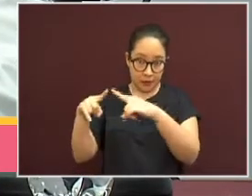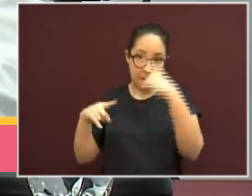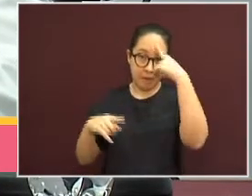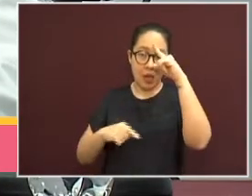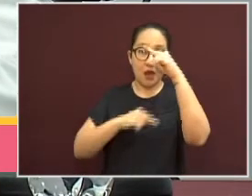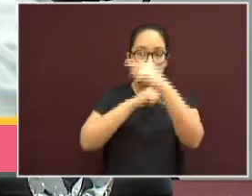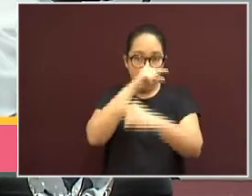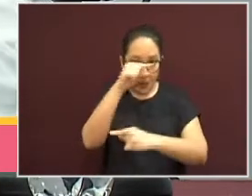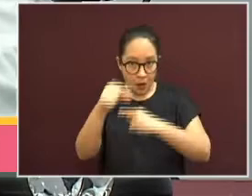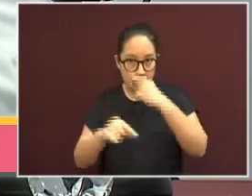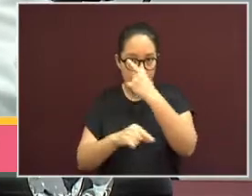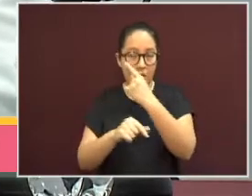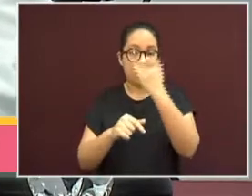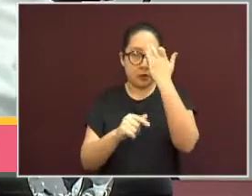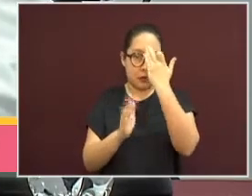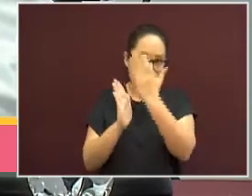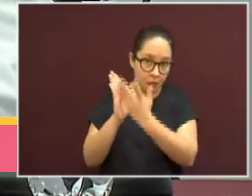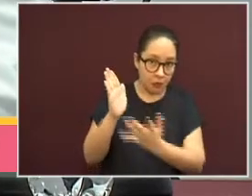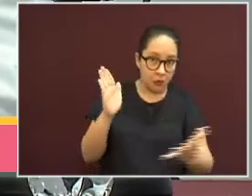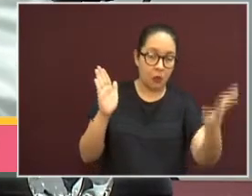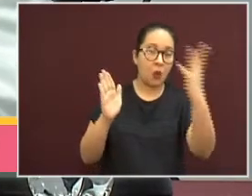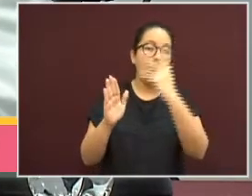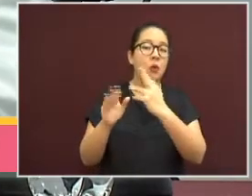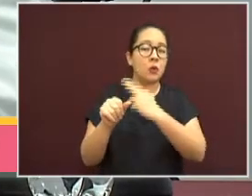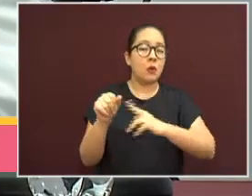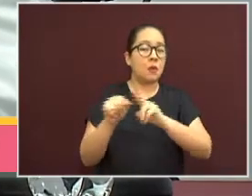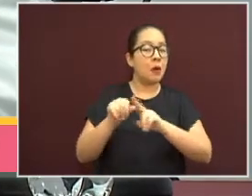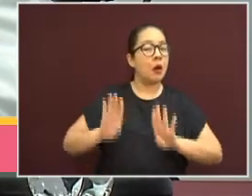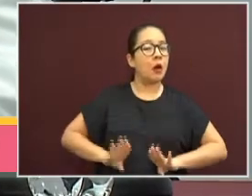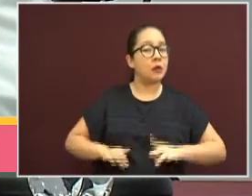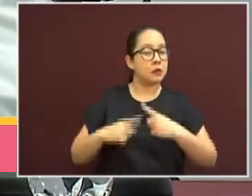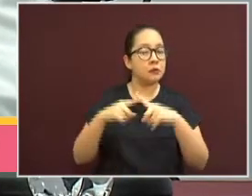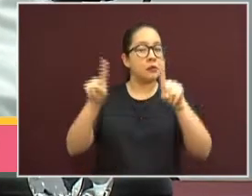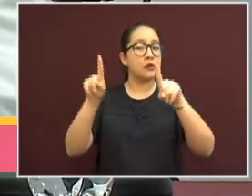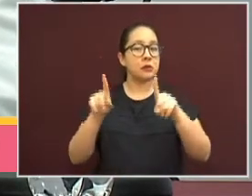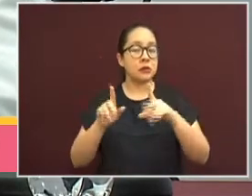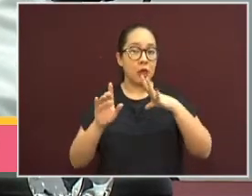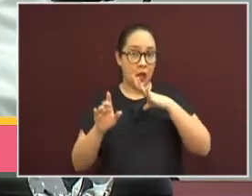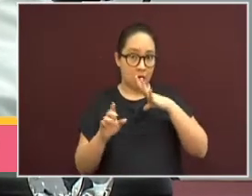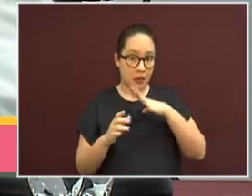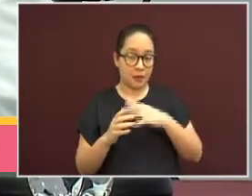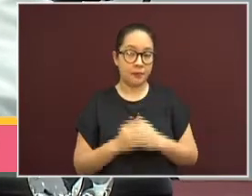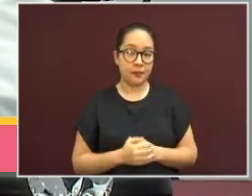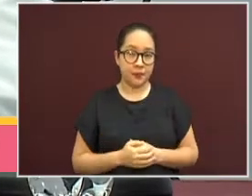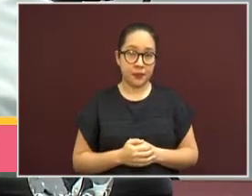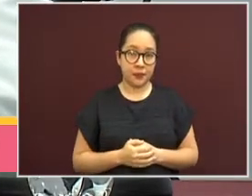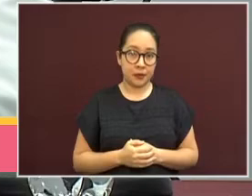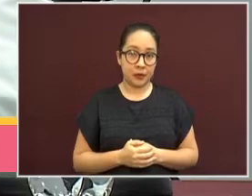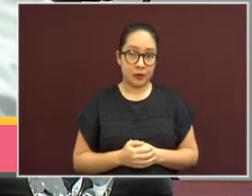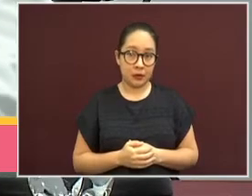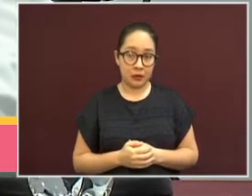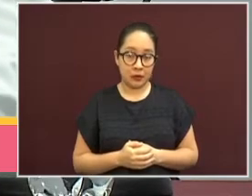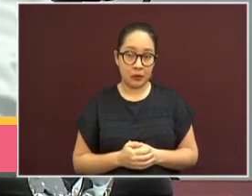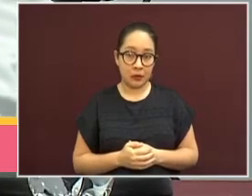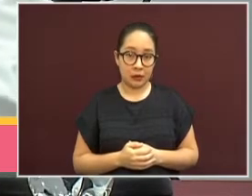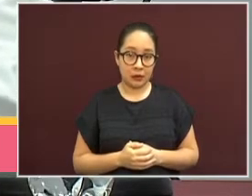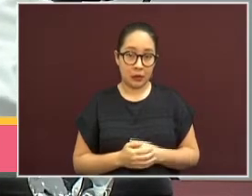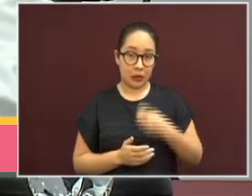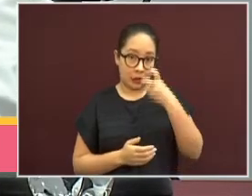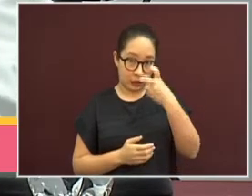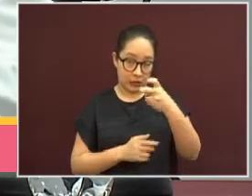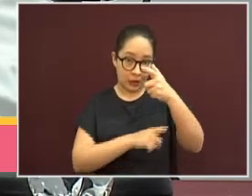sano retorno a la normalidad, con apego en el semáforo para la reactivación